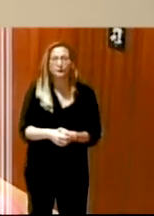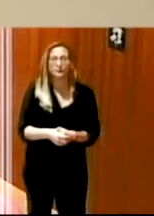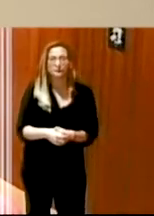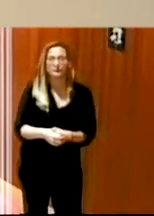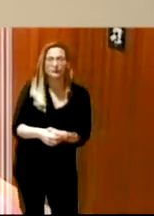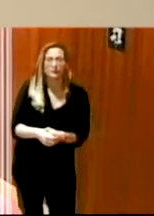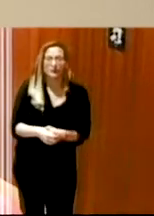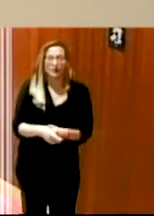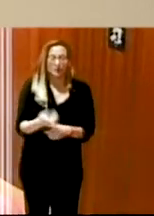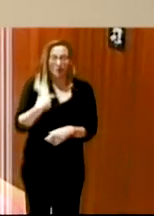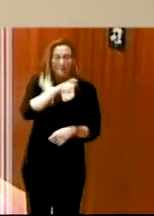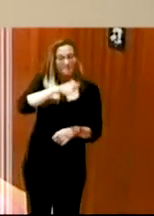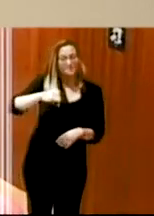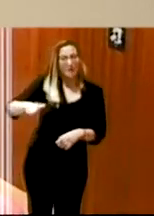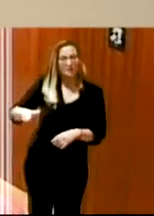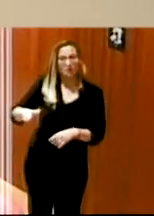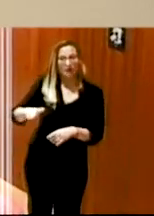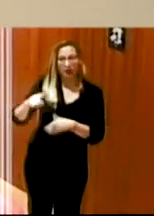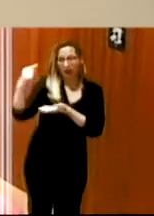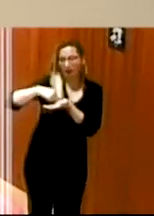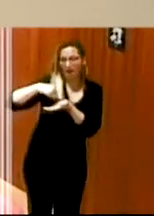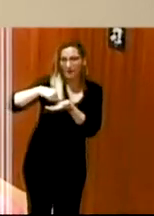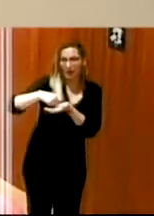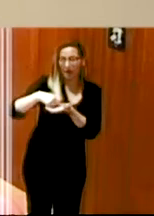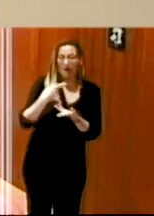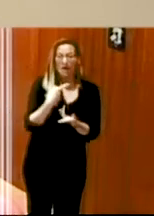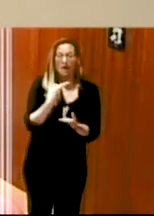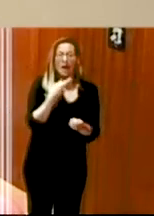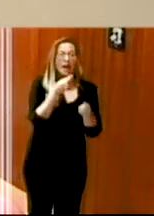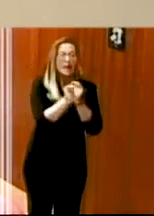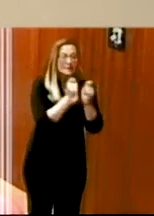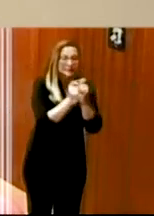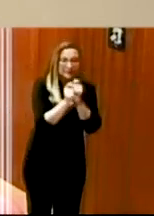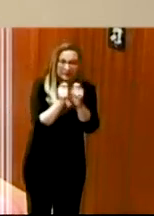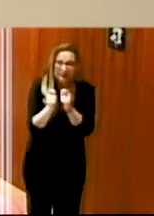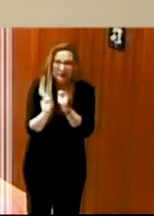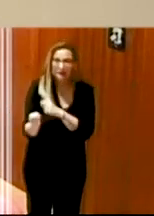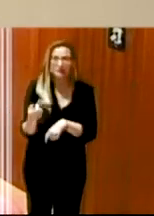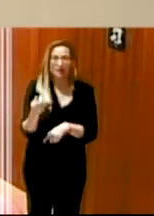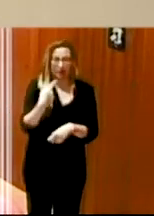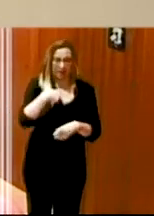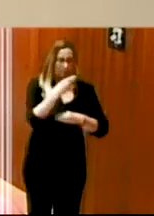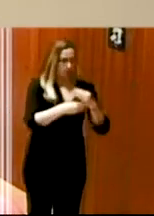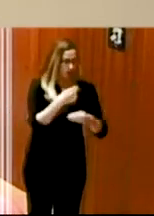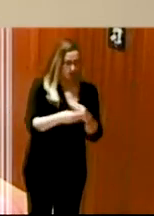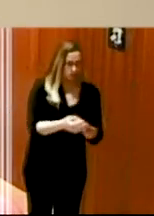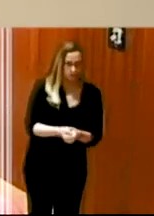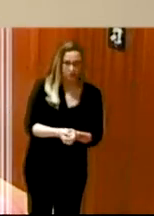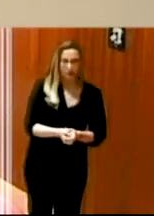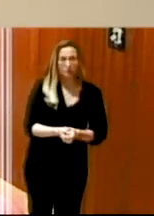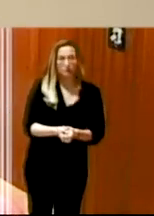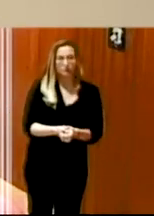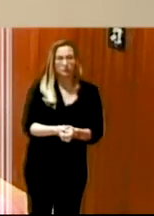personas con qué demandan entrevistas que hemos hecho, que he estado hablando en